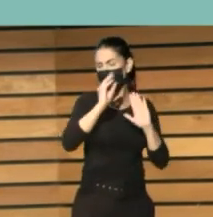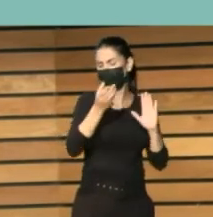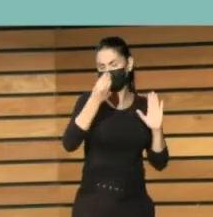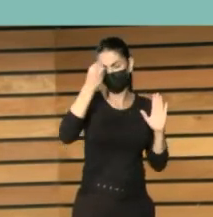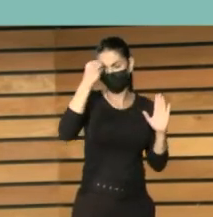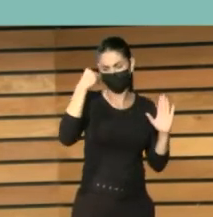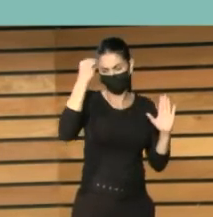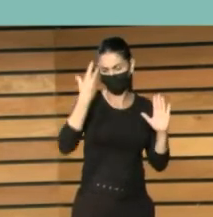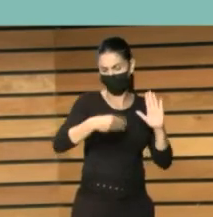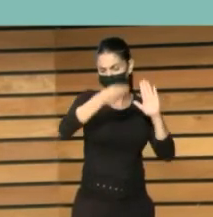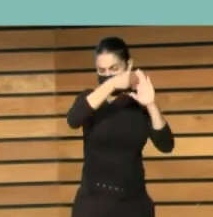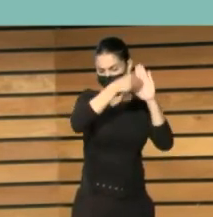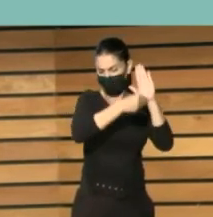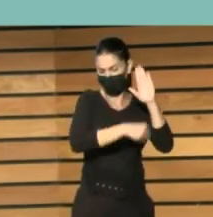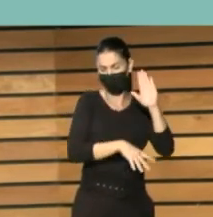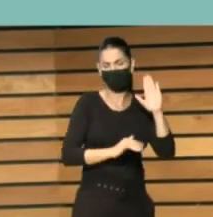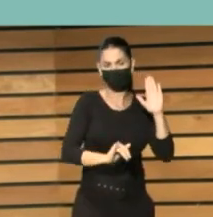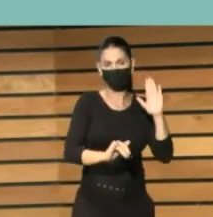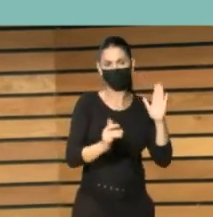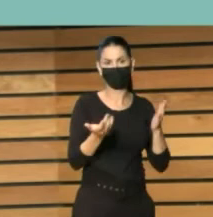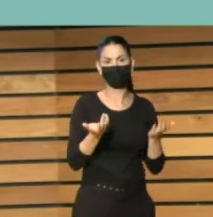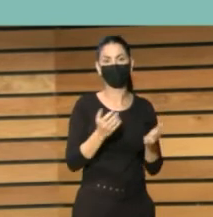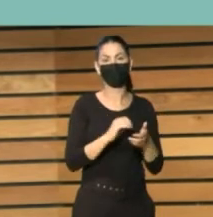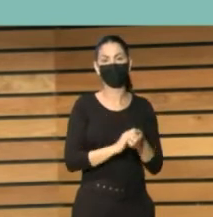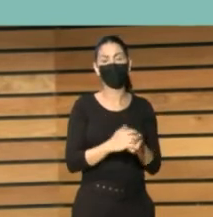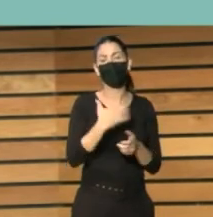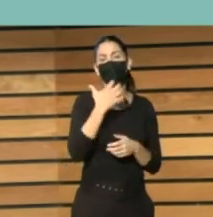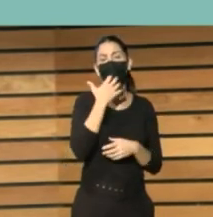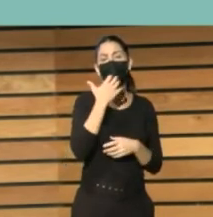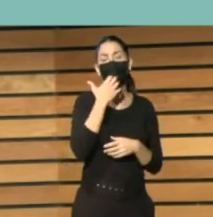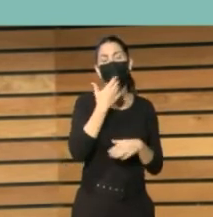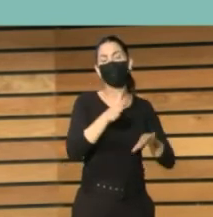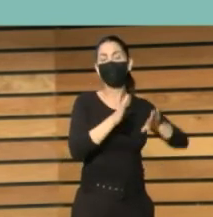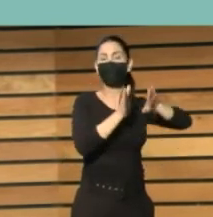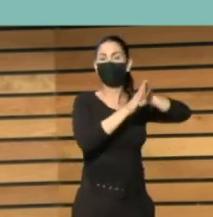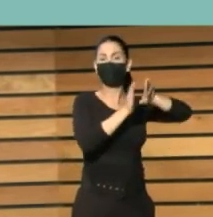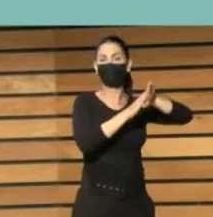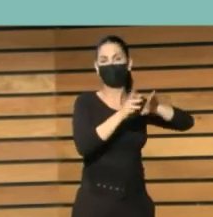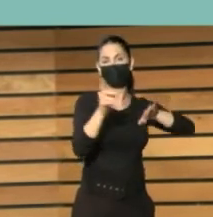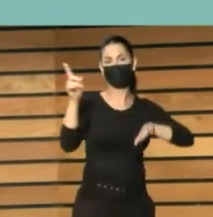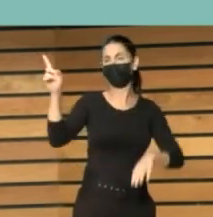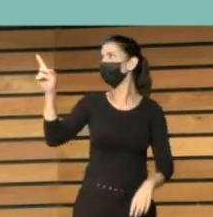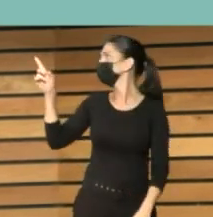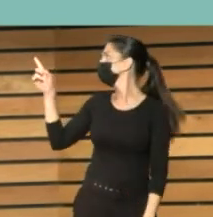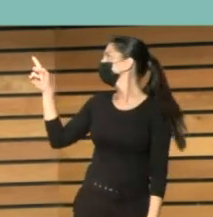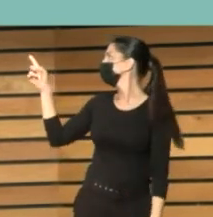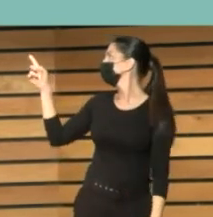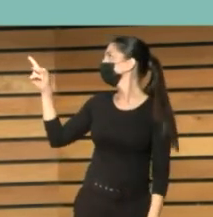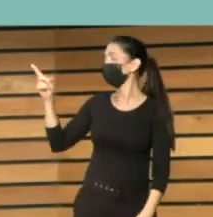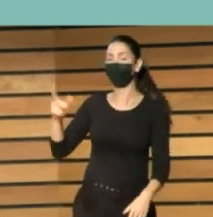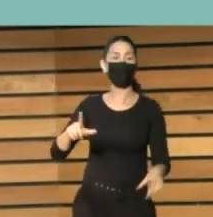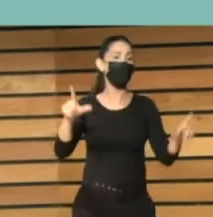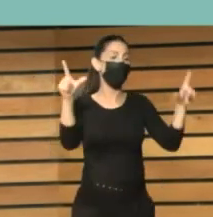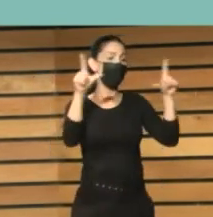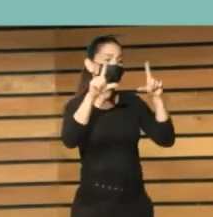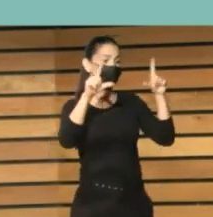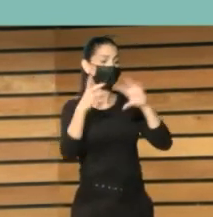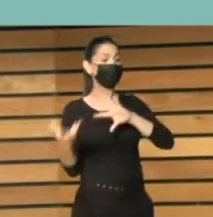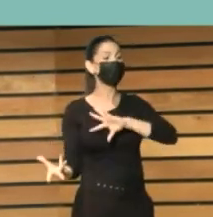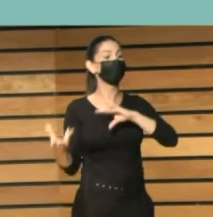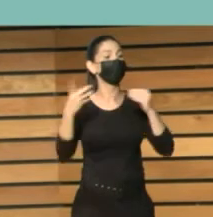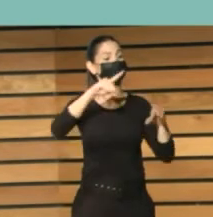Me he encontrado con muchos más casos. Aquí vemos, por ejemplo, a la izquierda, arriba, una imagen mal digitalizada,